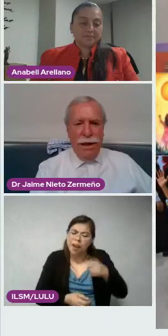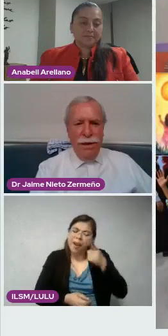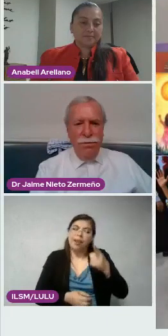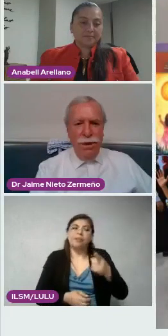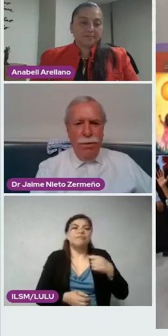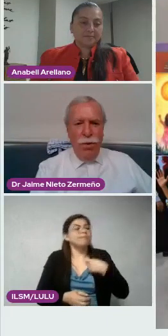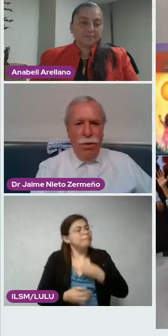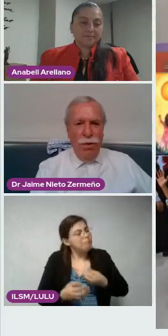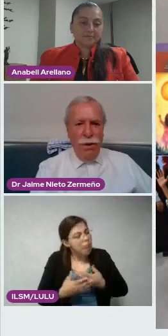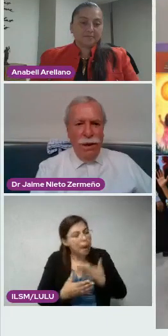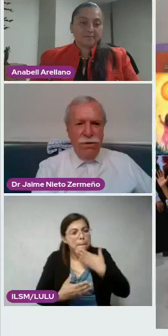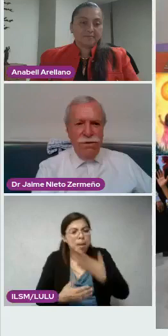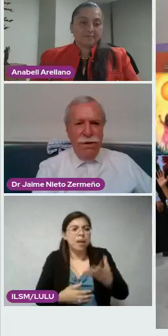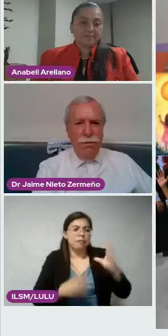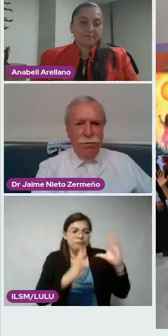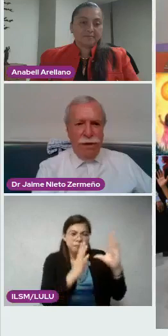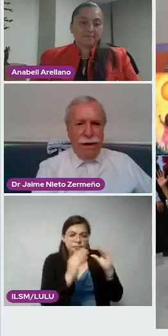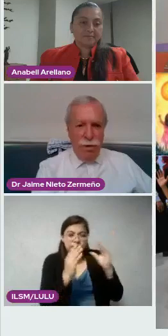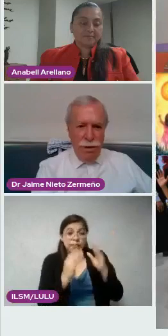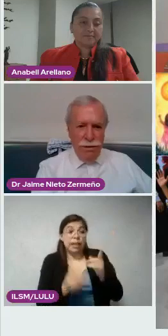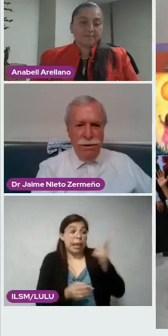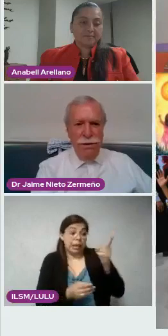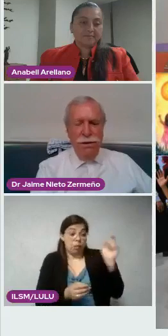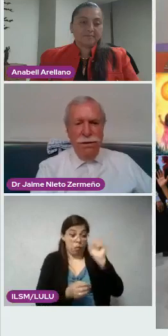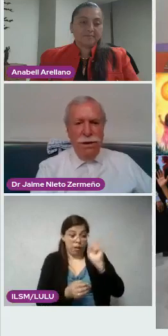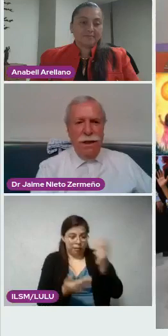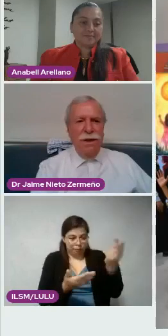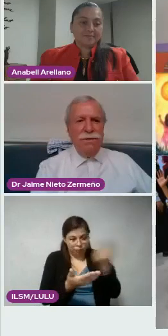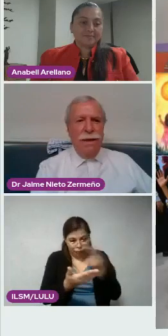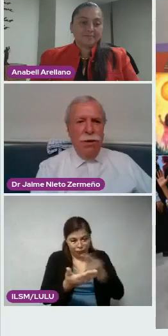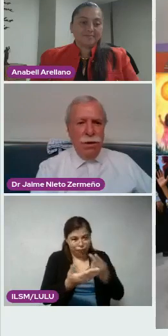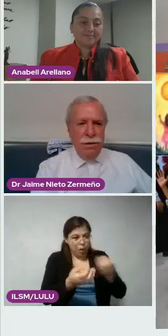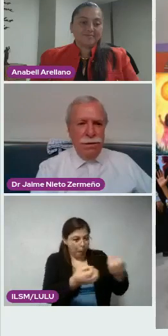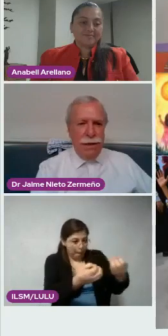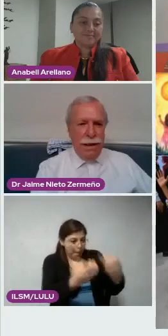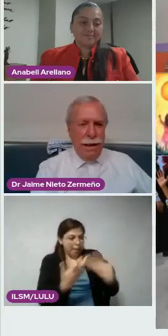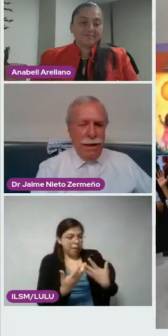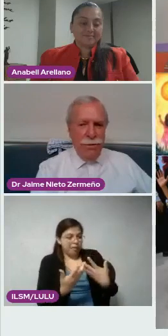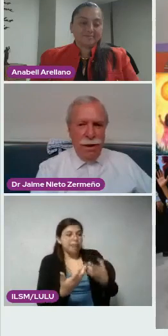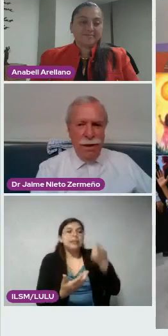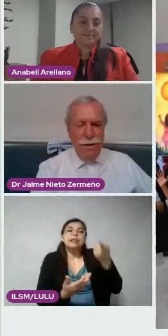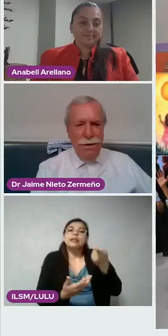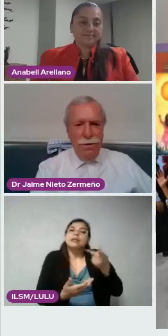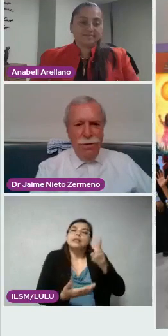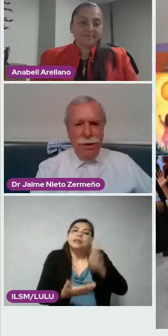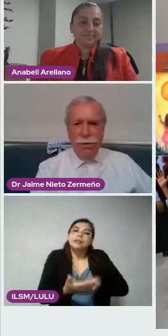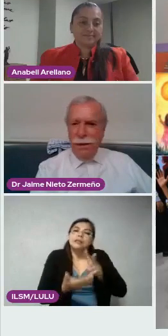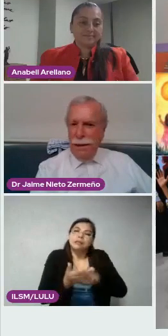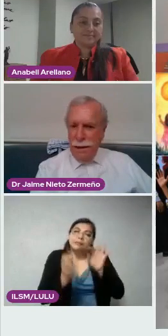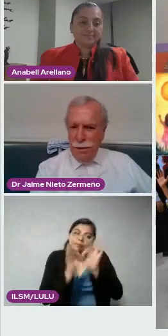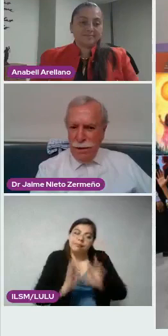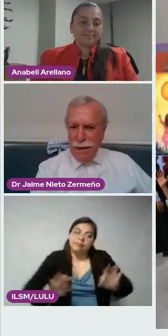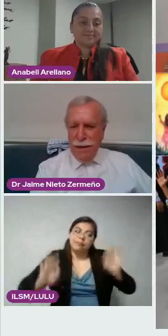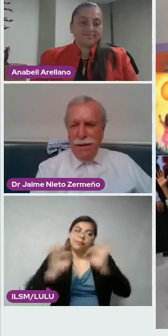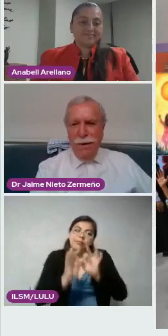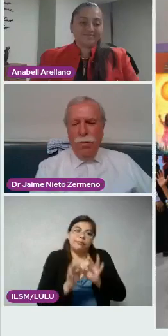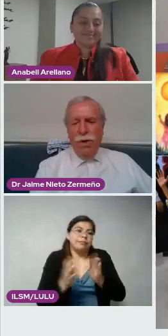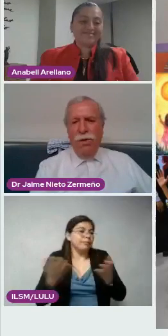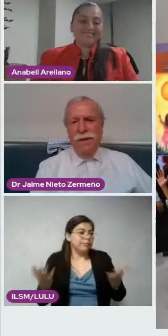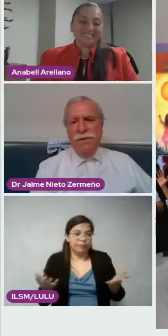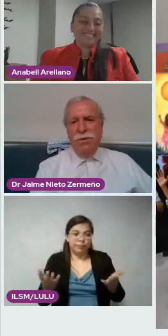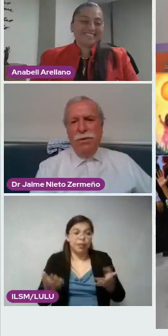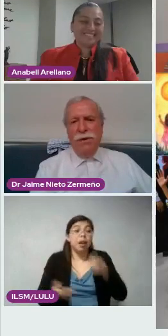te regala un dibujo, aunque sea pato rayones, tiene más valor que si te regalan una botella de coñac.